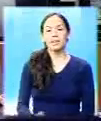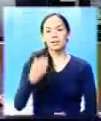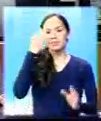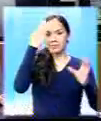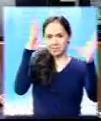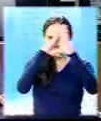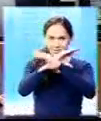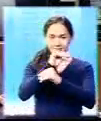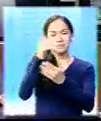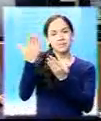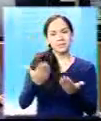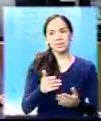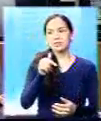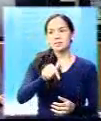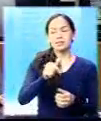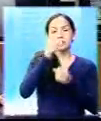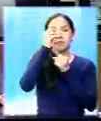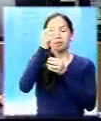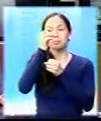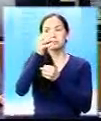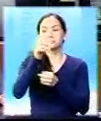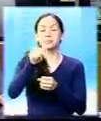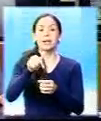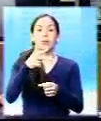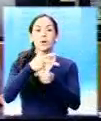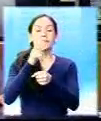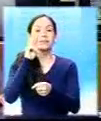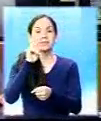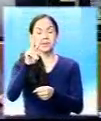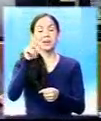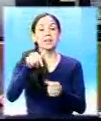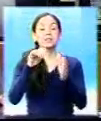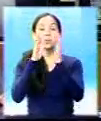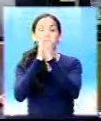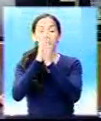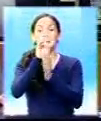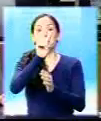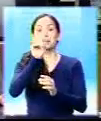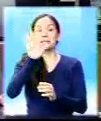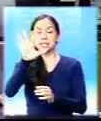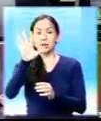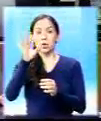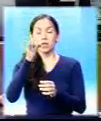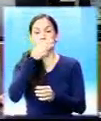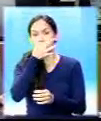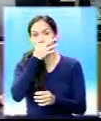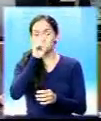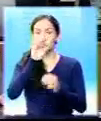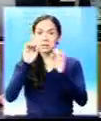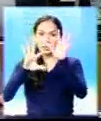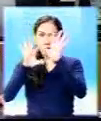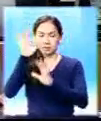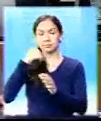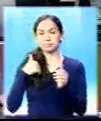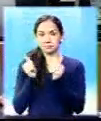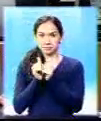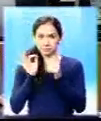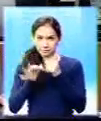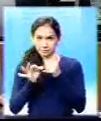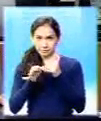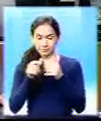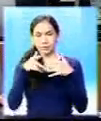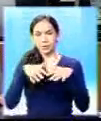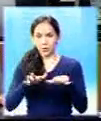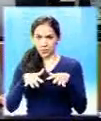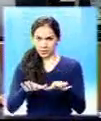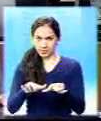Muy buenas noches, bienvenidos a su noticiero Guatevisión en esta noche de domingo 25 de agosto de 2013 cuando me acompaña la intérprete